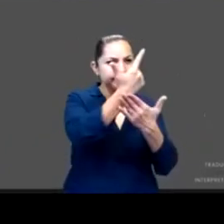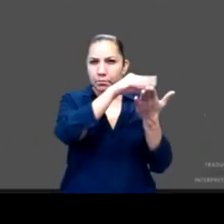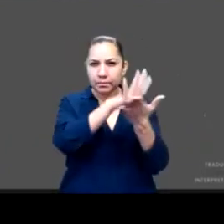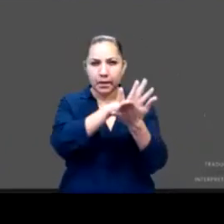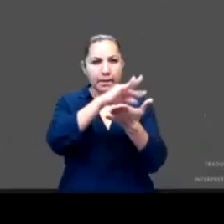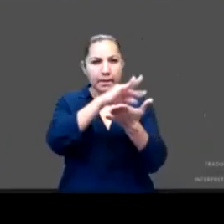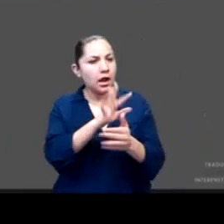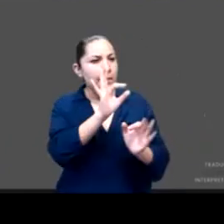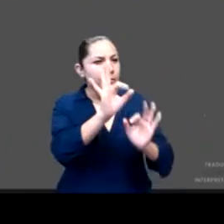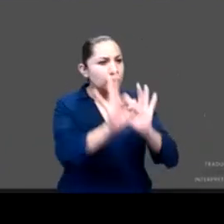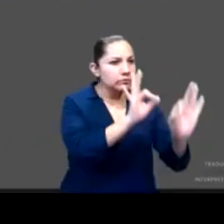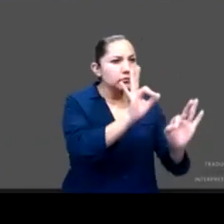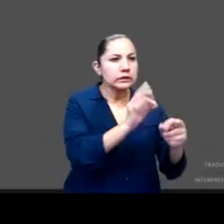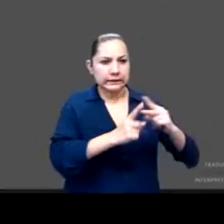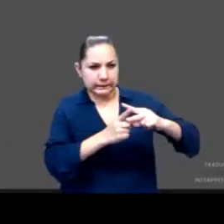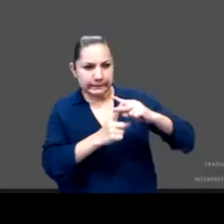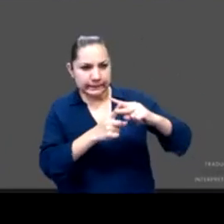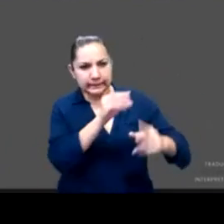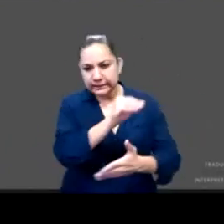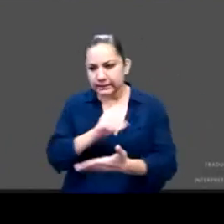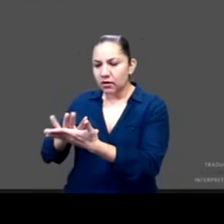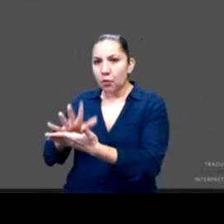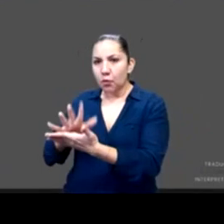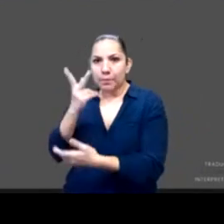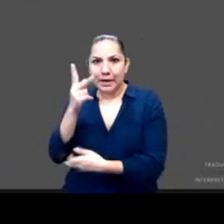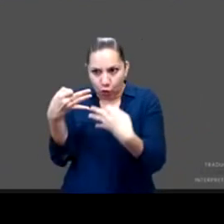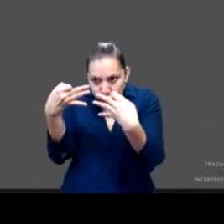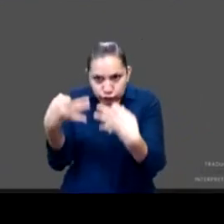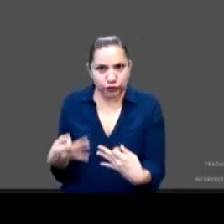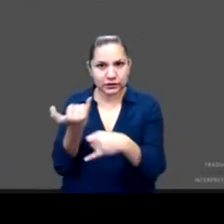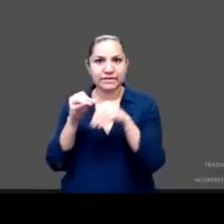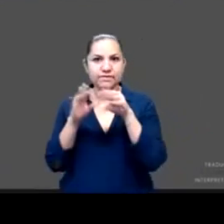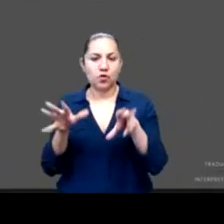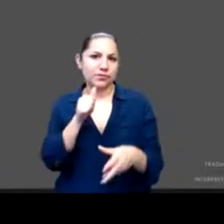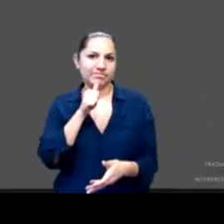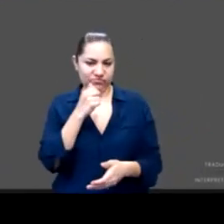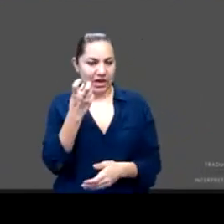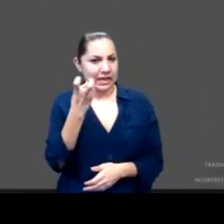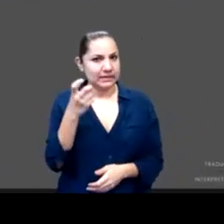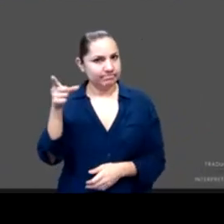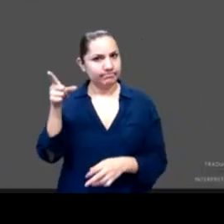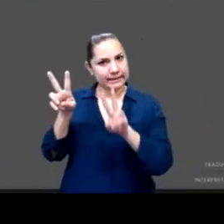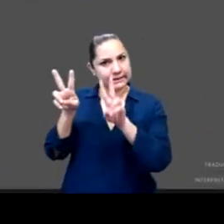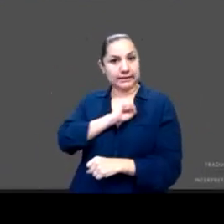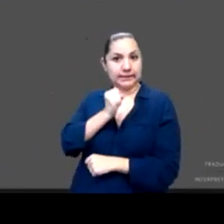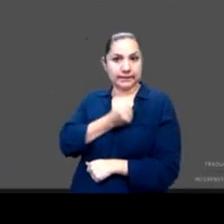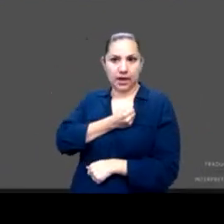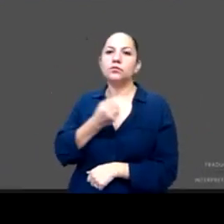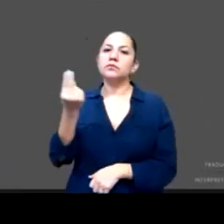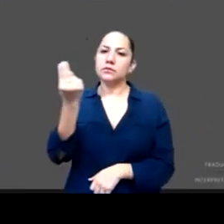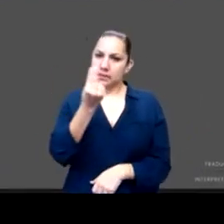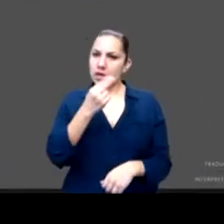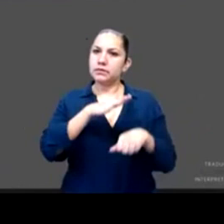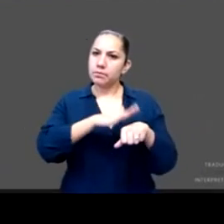Y es un tema pendiente desde por lo pronto el sector salud trabajar en este aspecto.